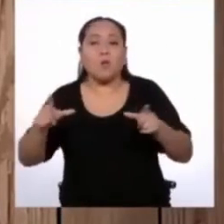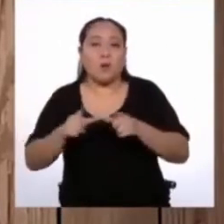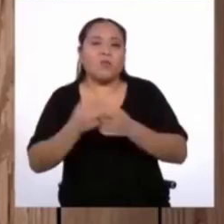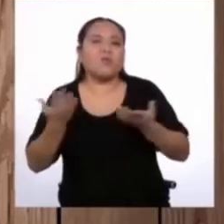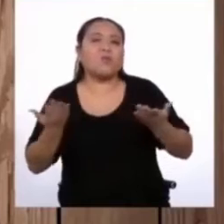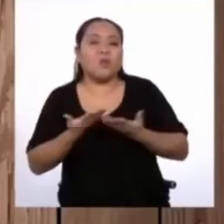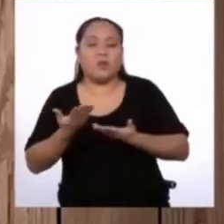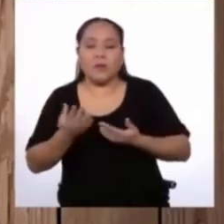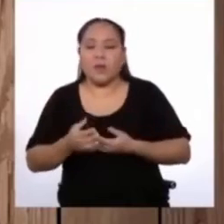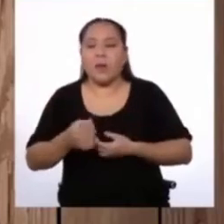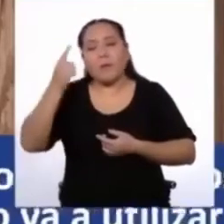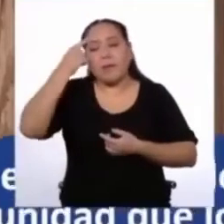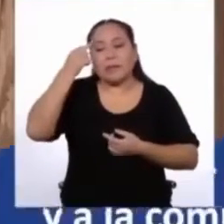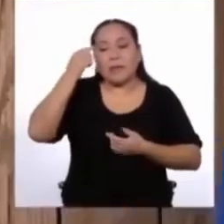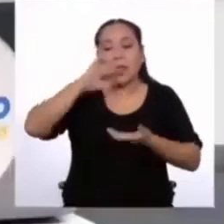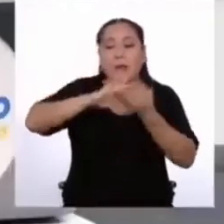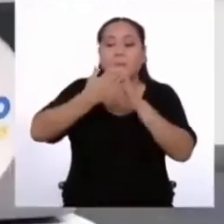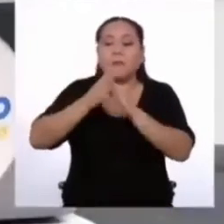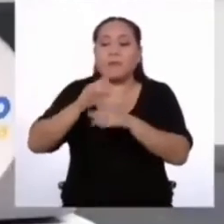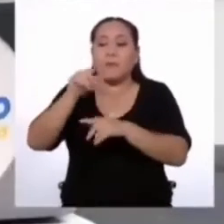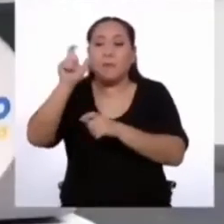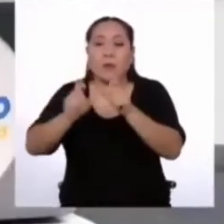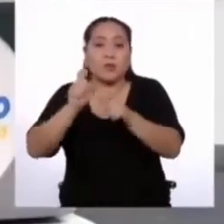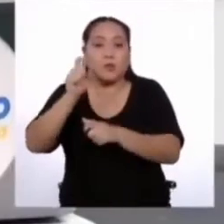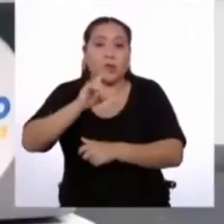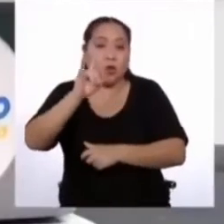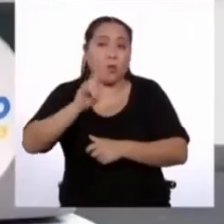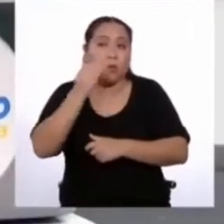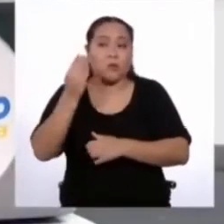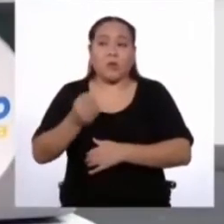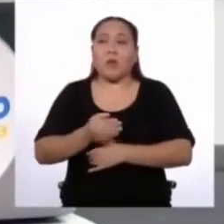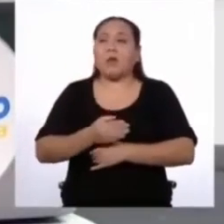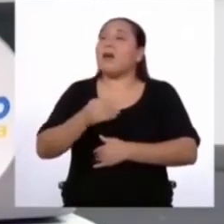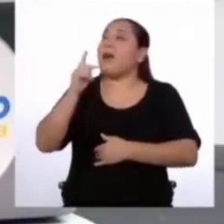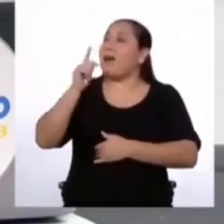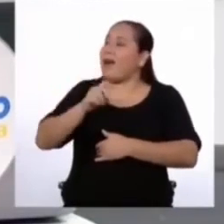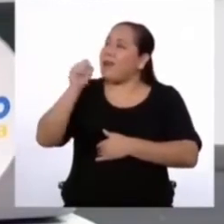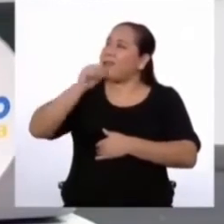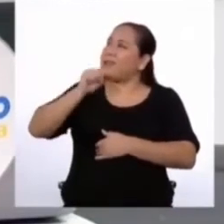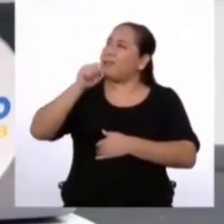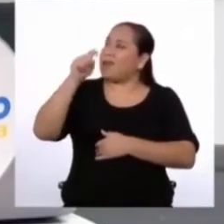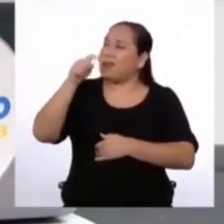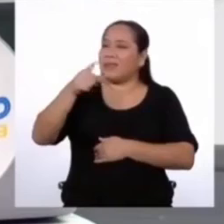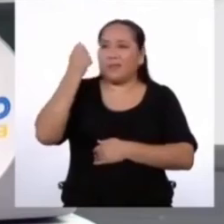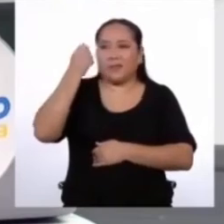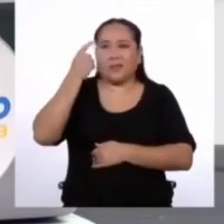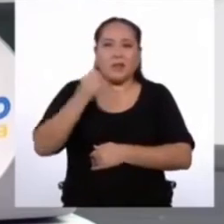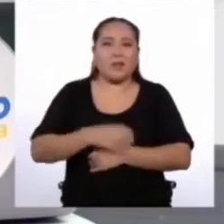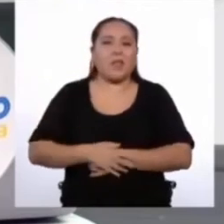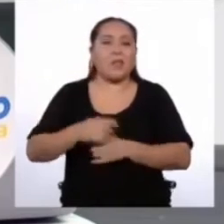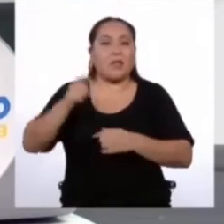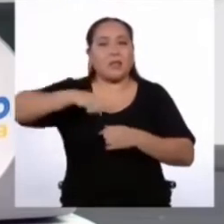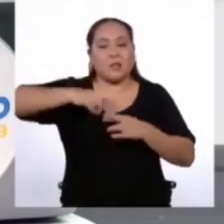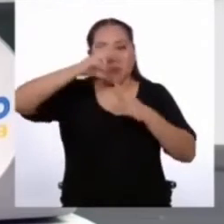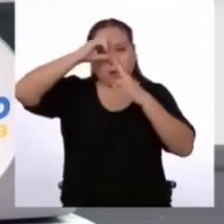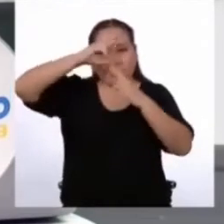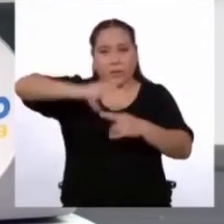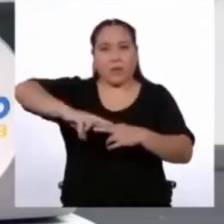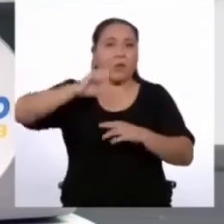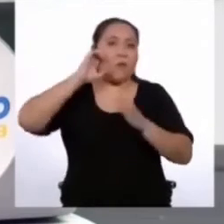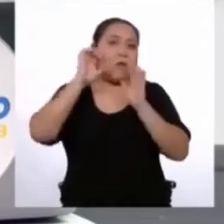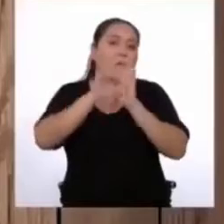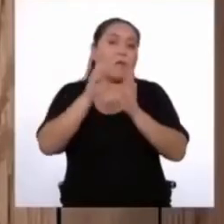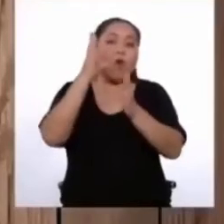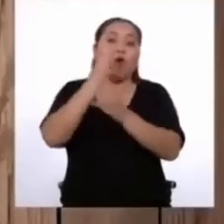y a la comunidad que lo va a utilizar. ¡Ah, claro! Eso tiene mucho sentido. Tenemos que respetar, por ejemplo, las